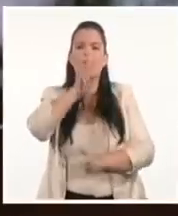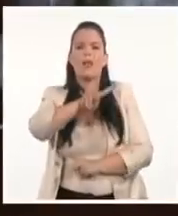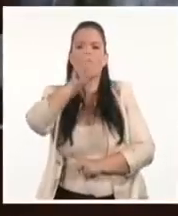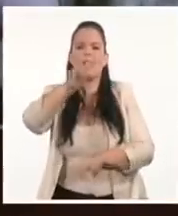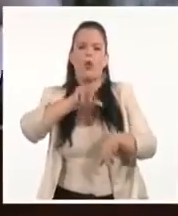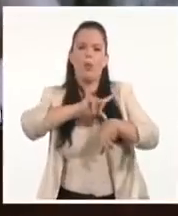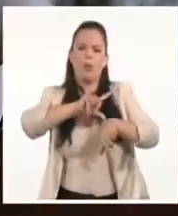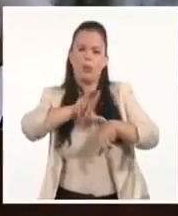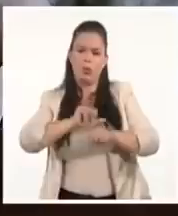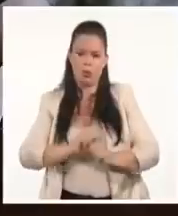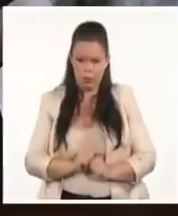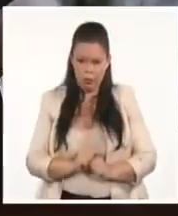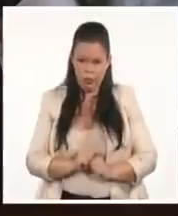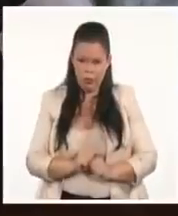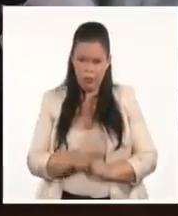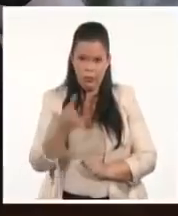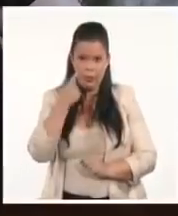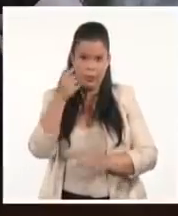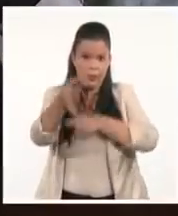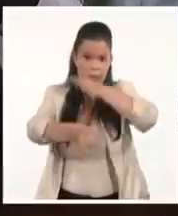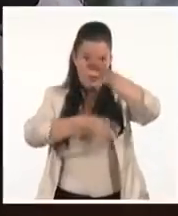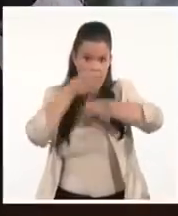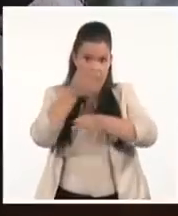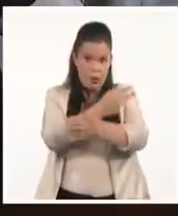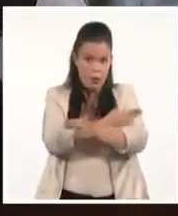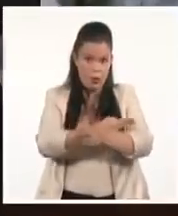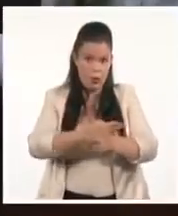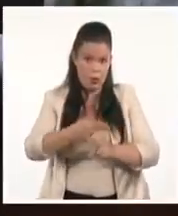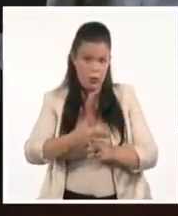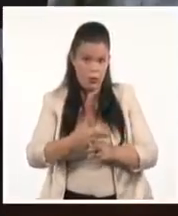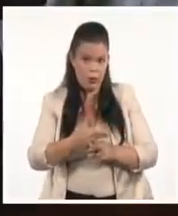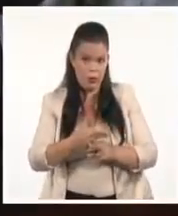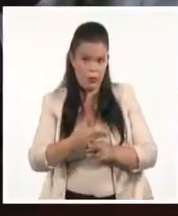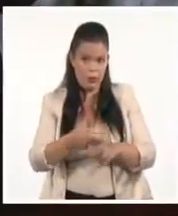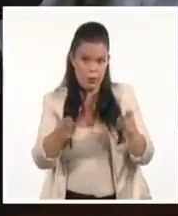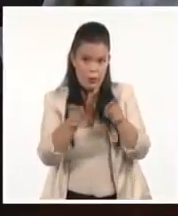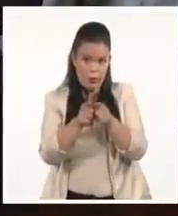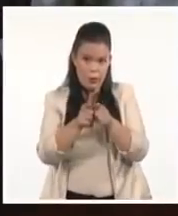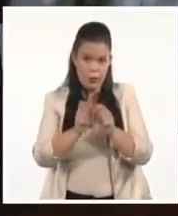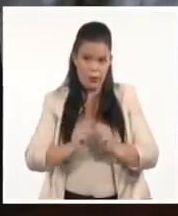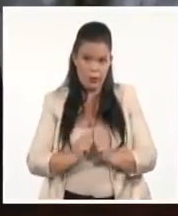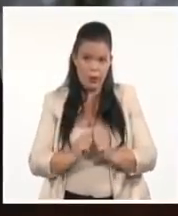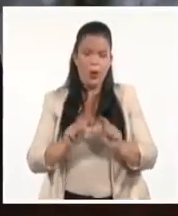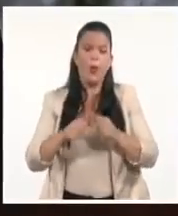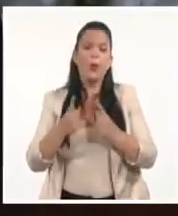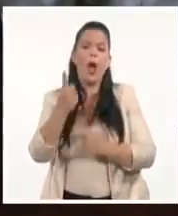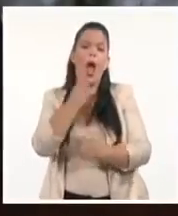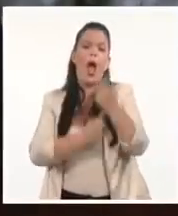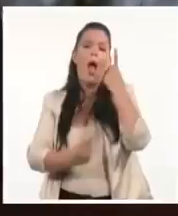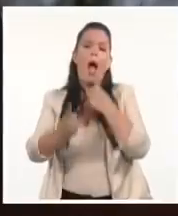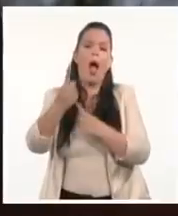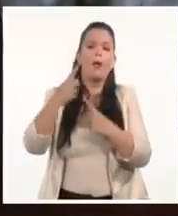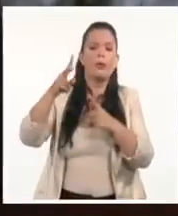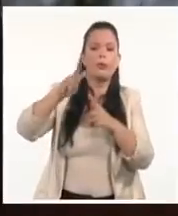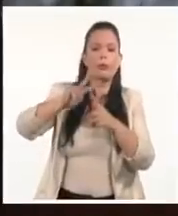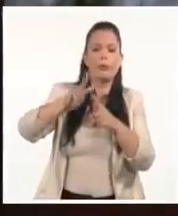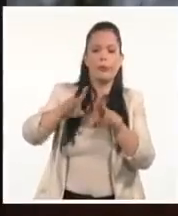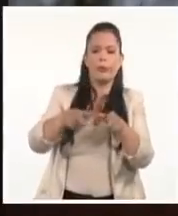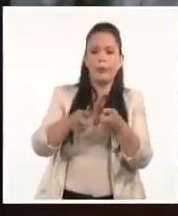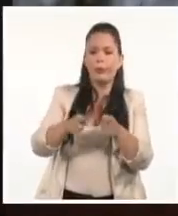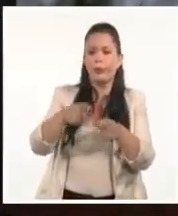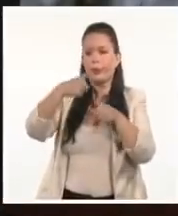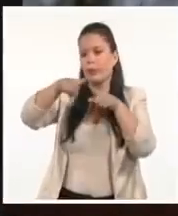cronología, tomando en cuenta que, repito, algunos medios de comunicación quieren sembrar la idea de que esto, esta